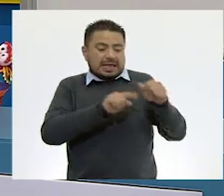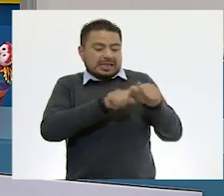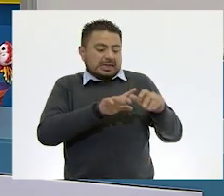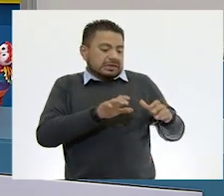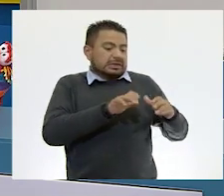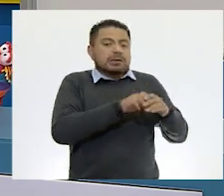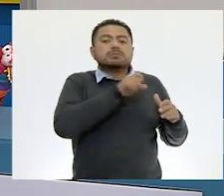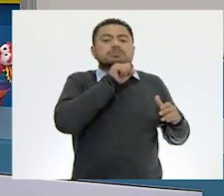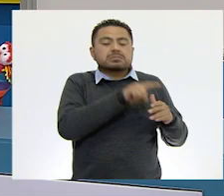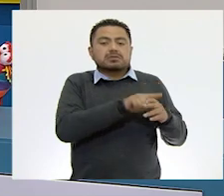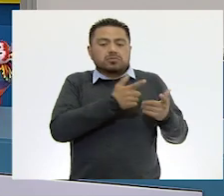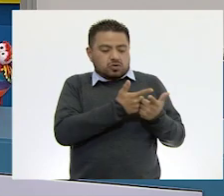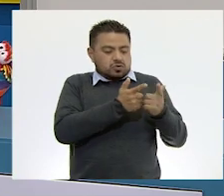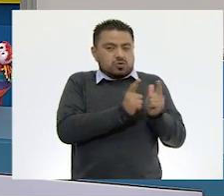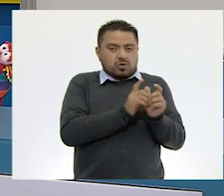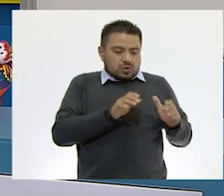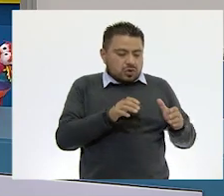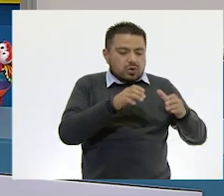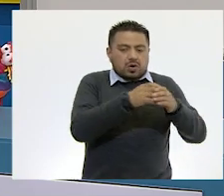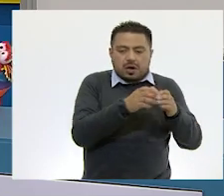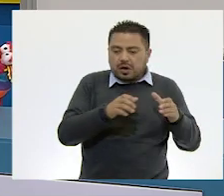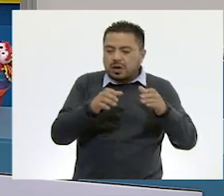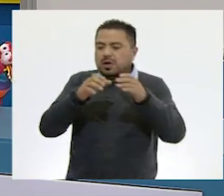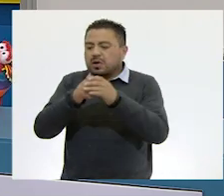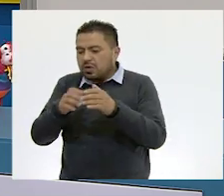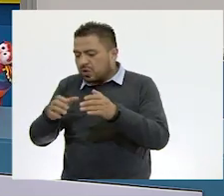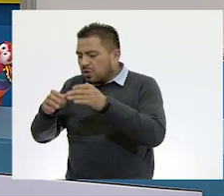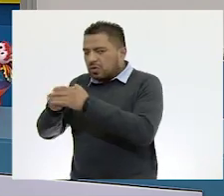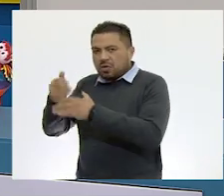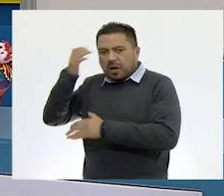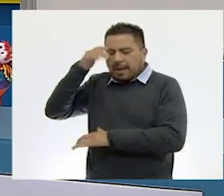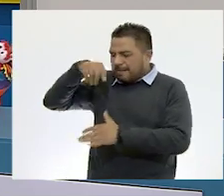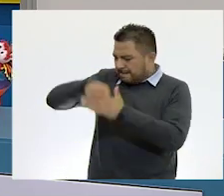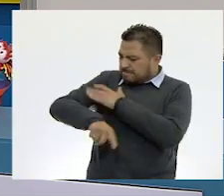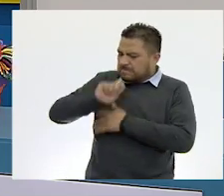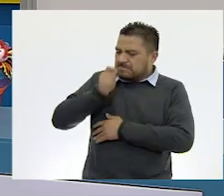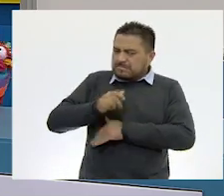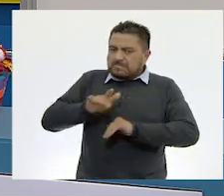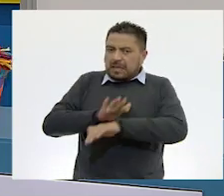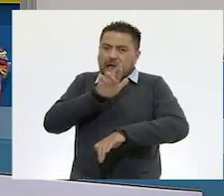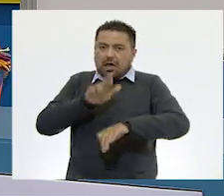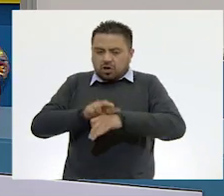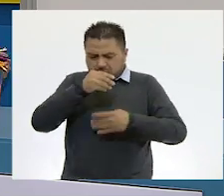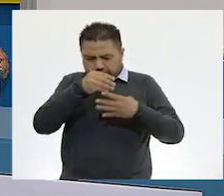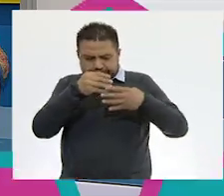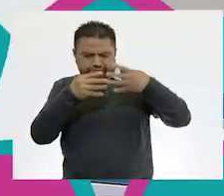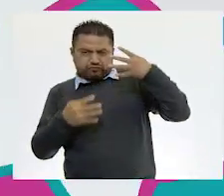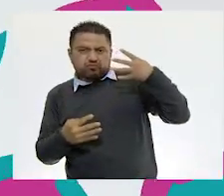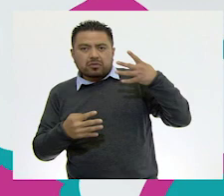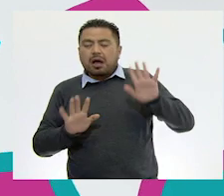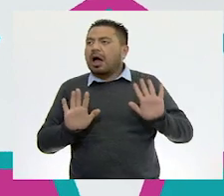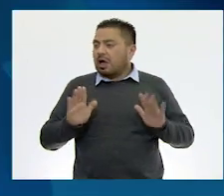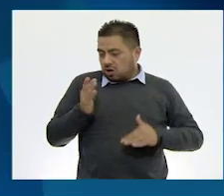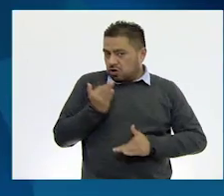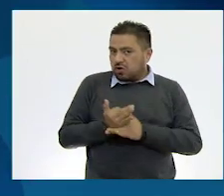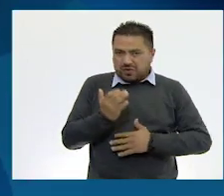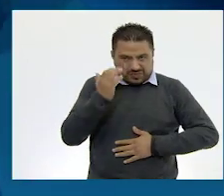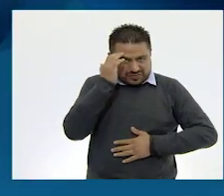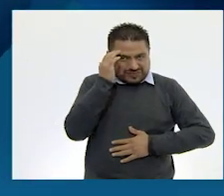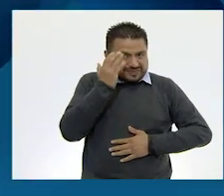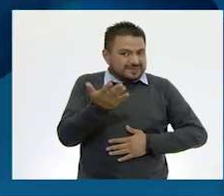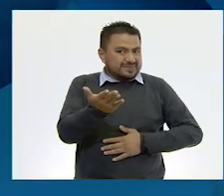endémicas también se clasifican para tener un mayor conocimiento de sus características. Vamos a conocer.